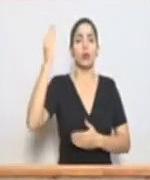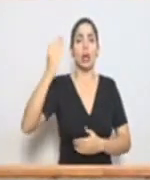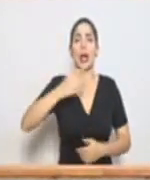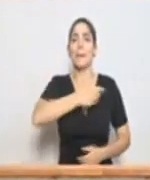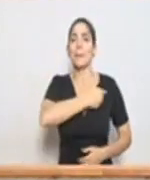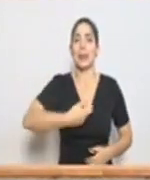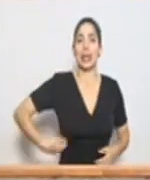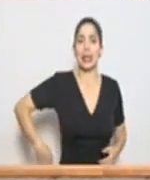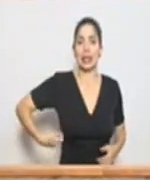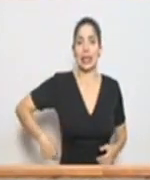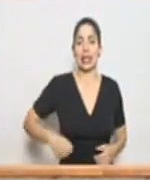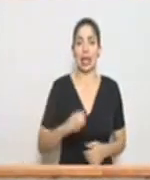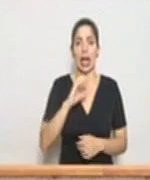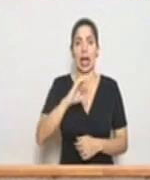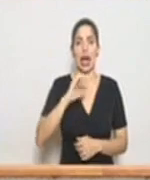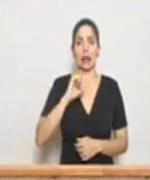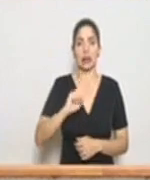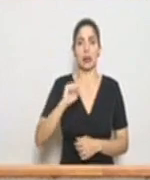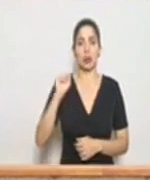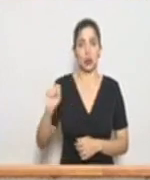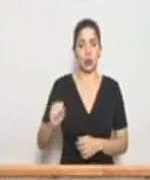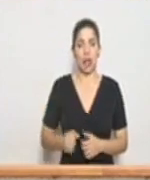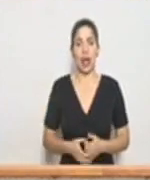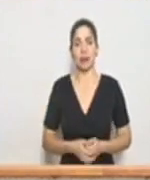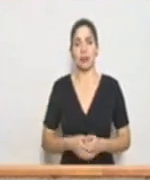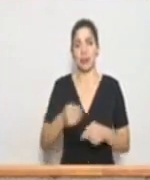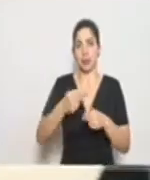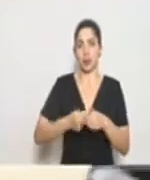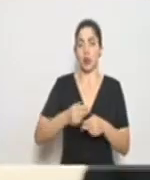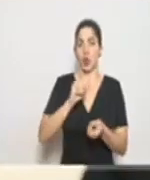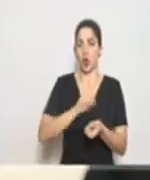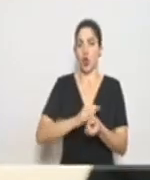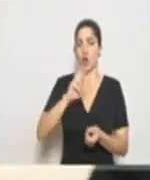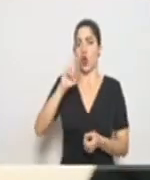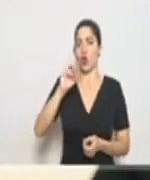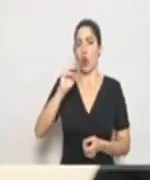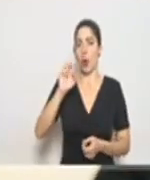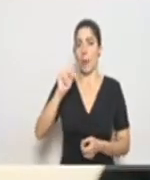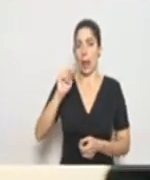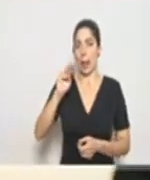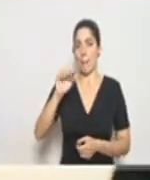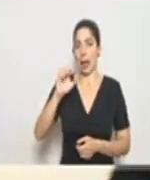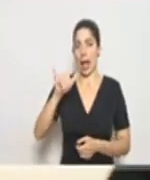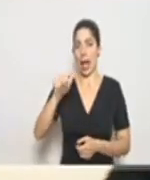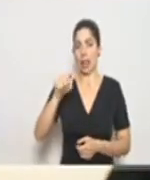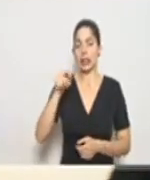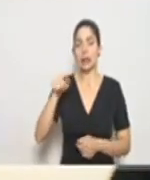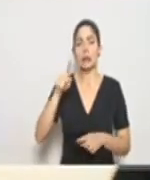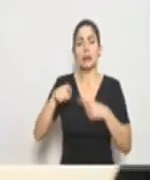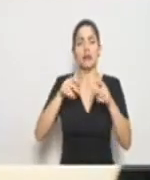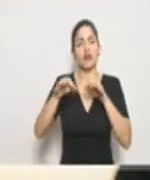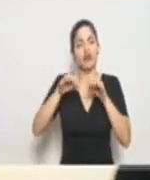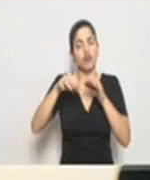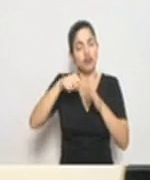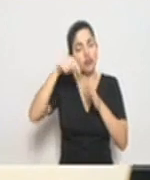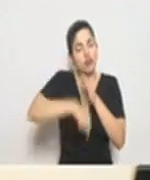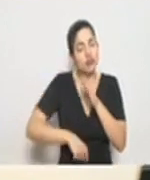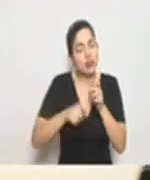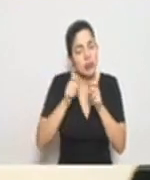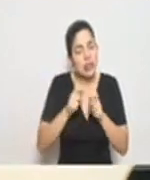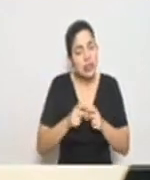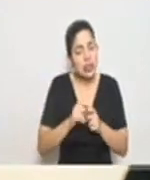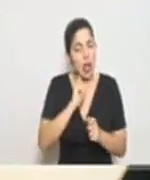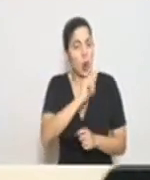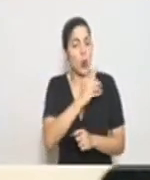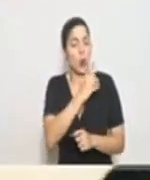presidente ejecutivo de la Caja Costarricense de Seguro Social, el doctor Román Macaya, quien nos va a detallar las medidas que tomó la